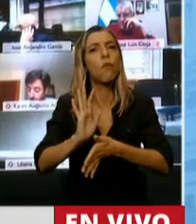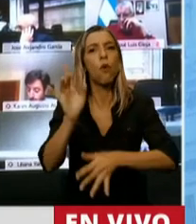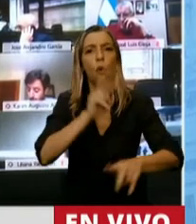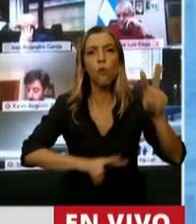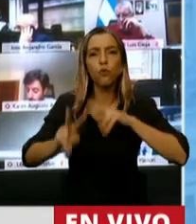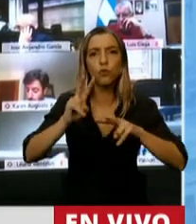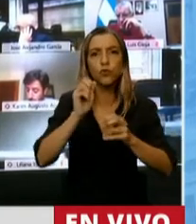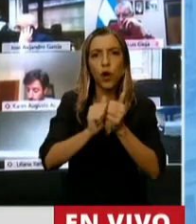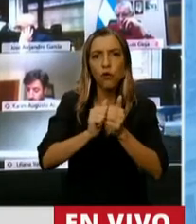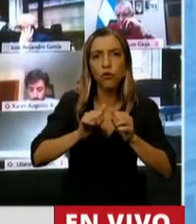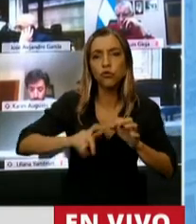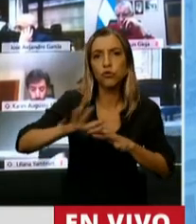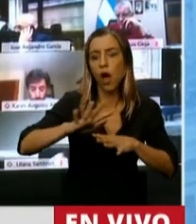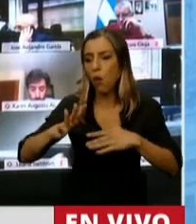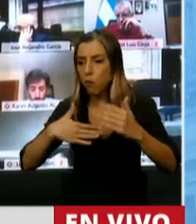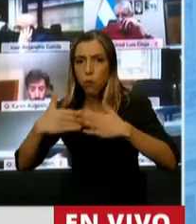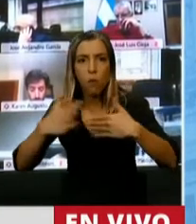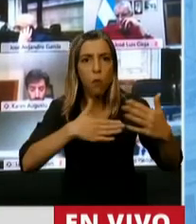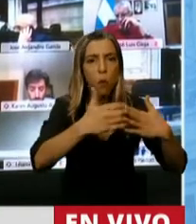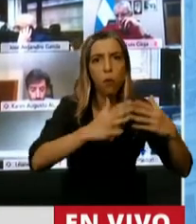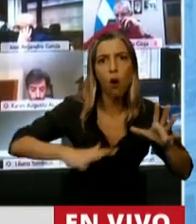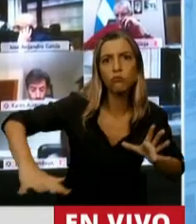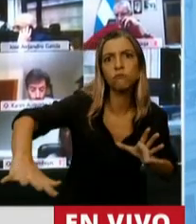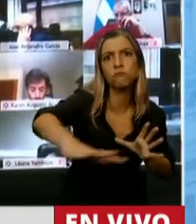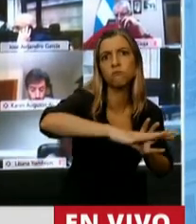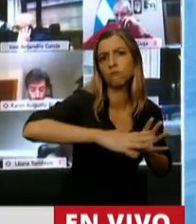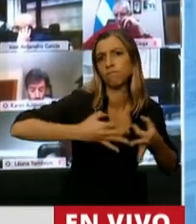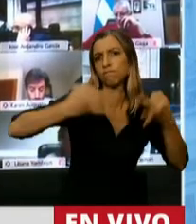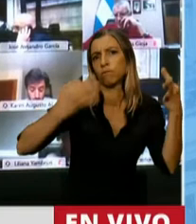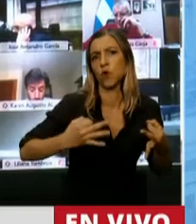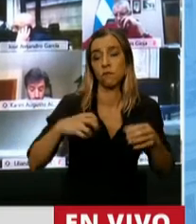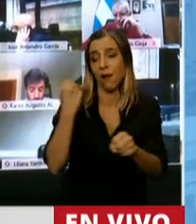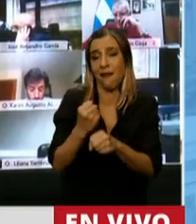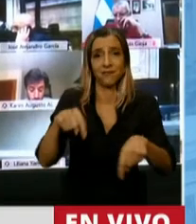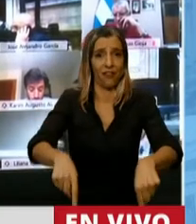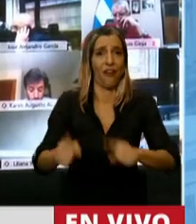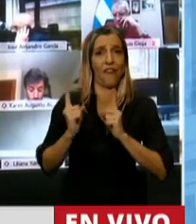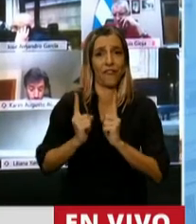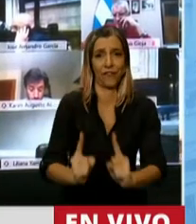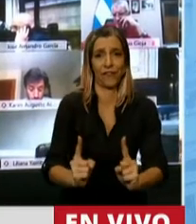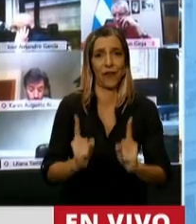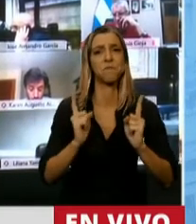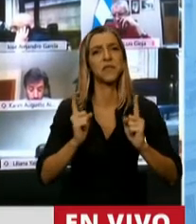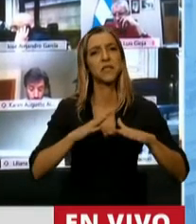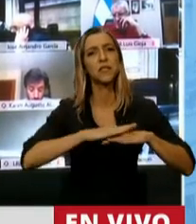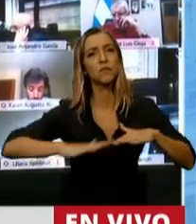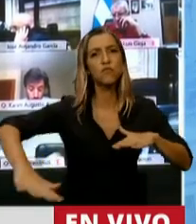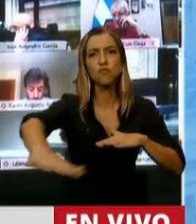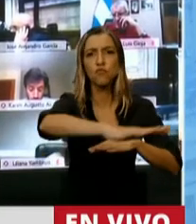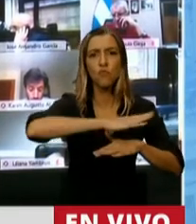que se iba organizando y sentó las bases de la ciudad de Rosario que son las mismas bases que tenemos en la actualidad. Pero también